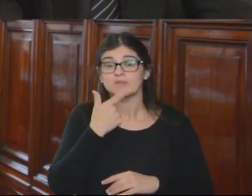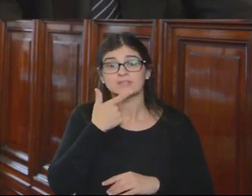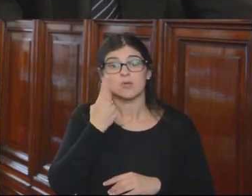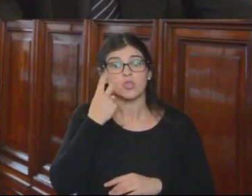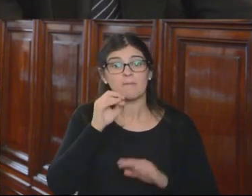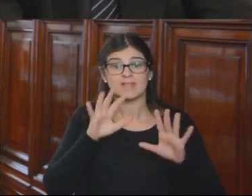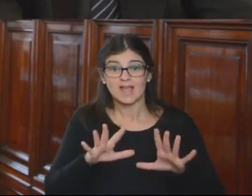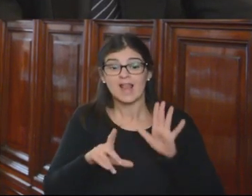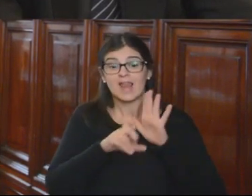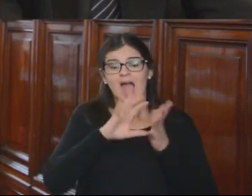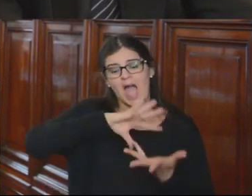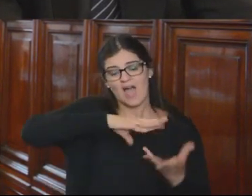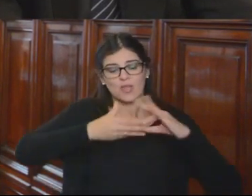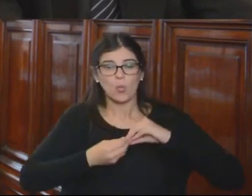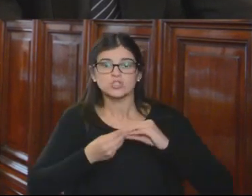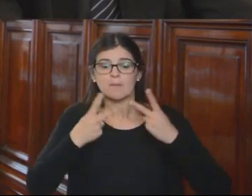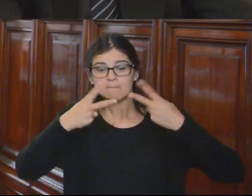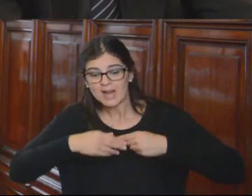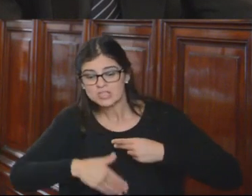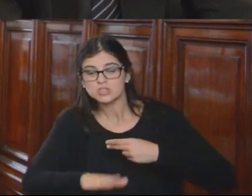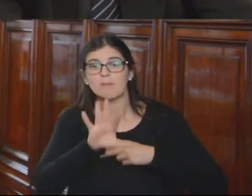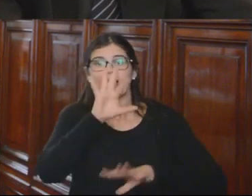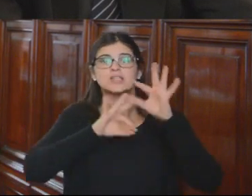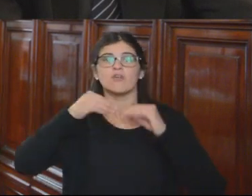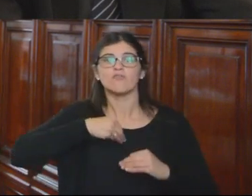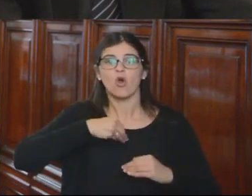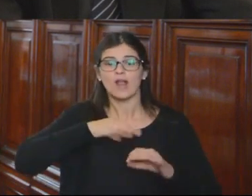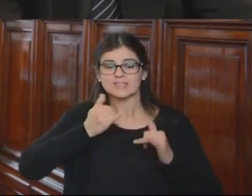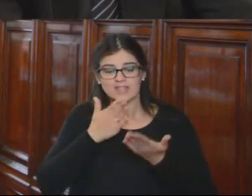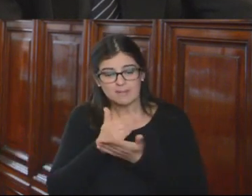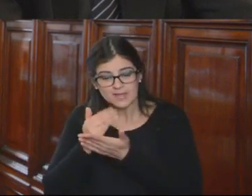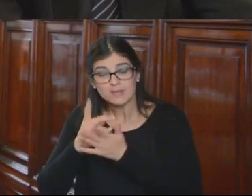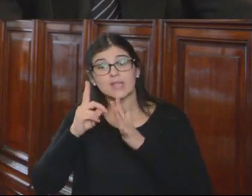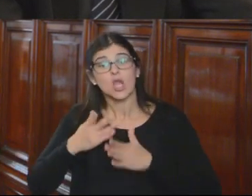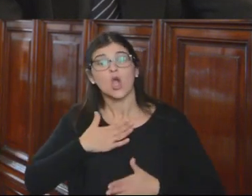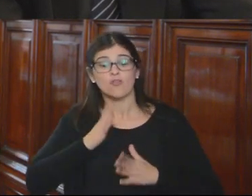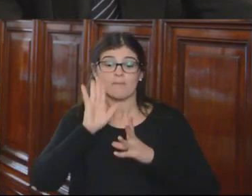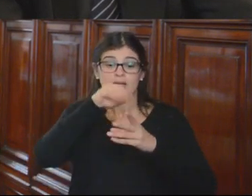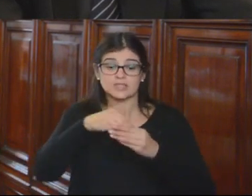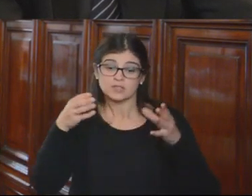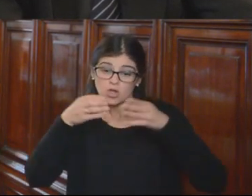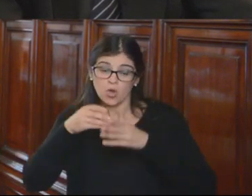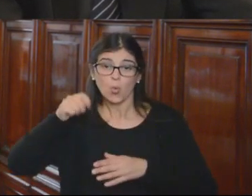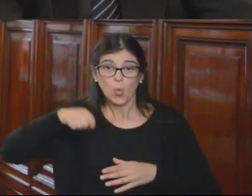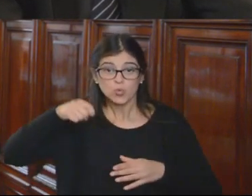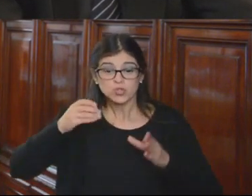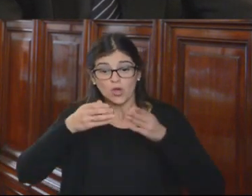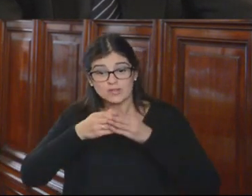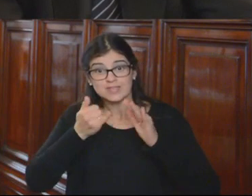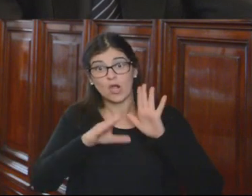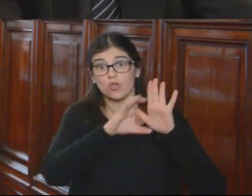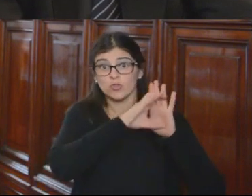2010, Ley de Adecuación en los Plazos para la Elección de Vocales Electorales Departamentales y de Conformación del Órgano Judicial y del Tribunal Constitucional,